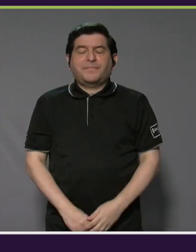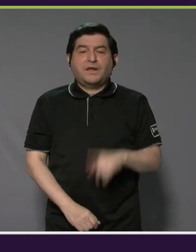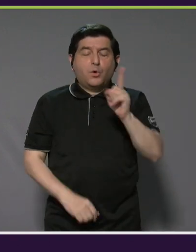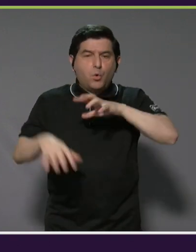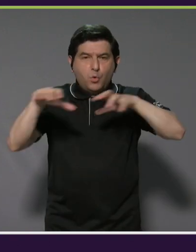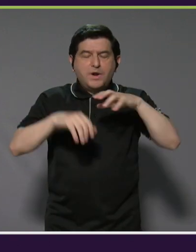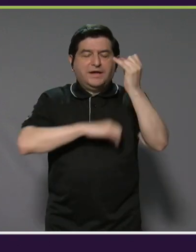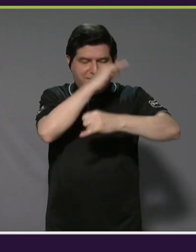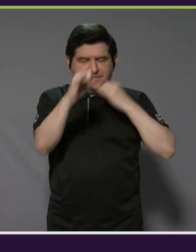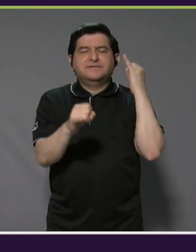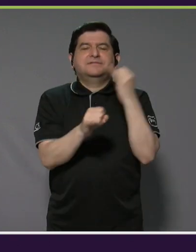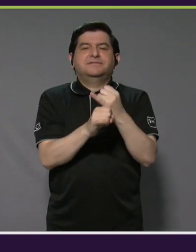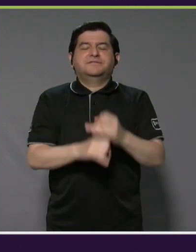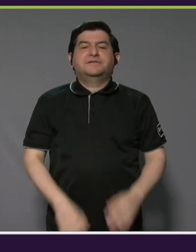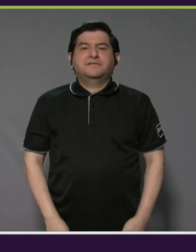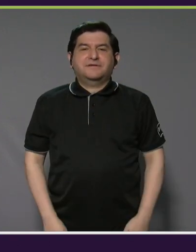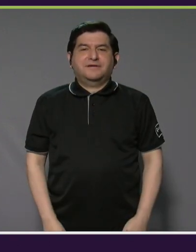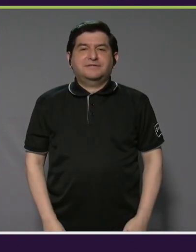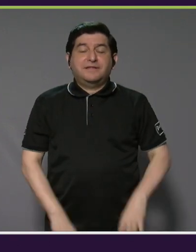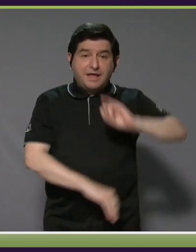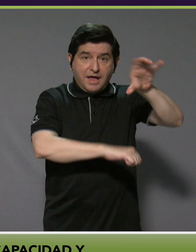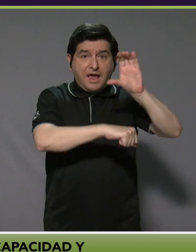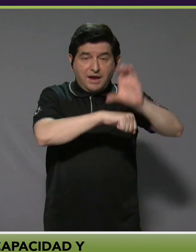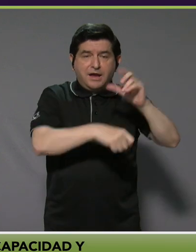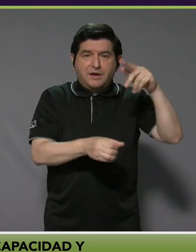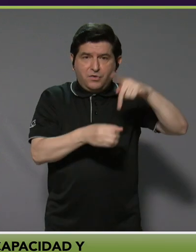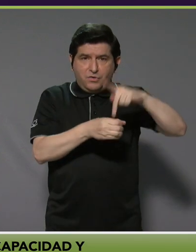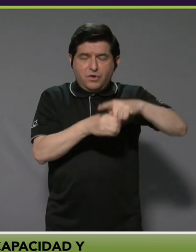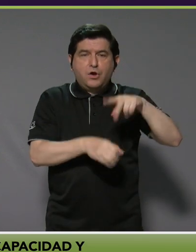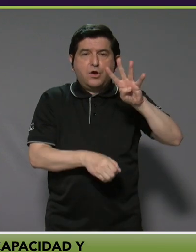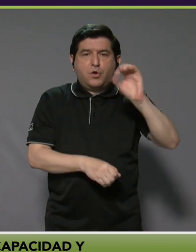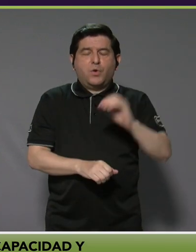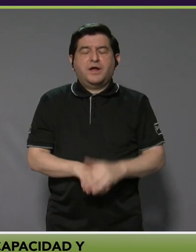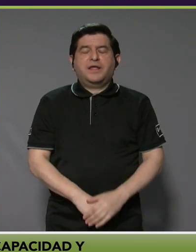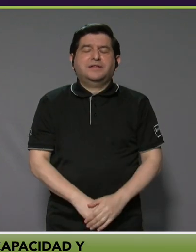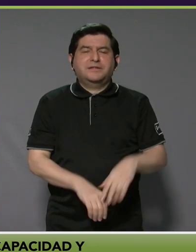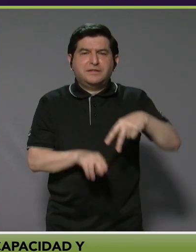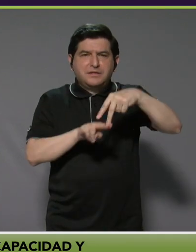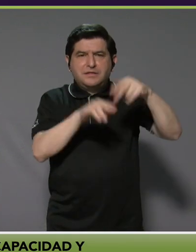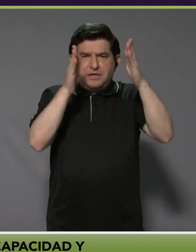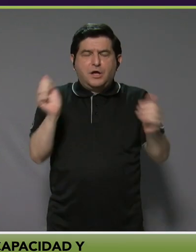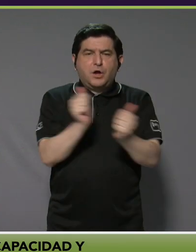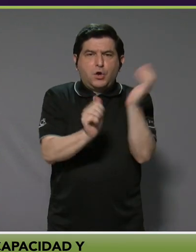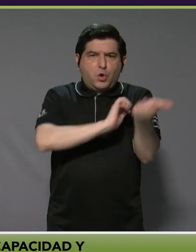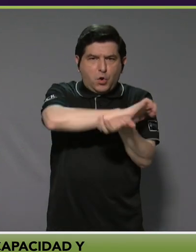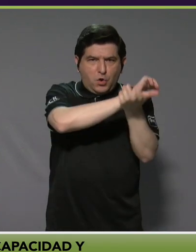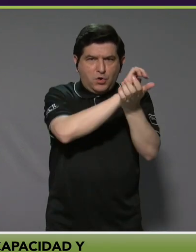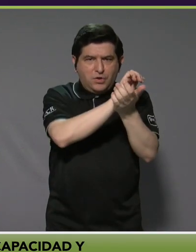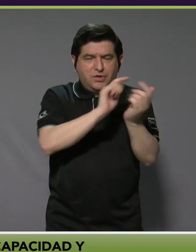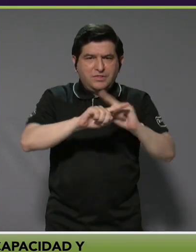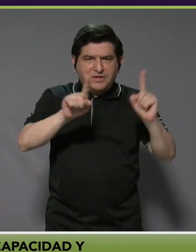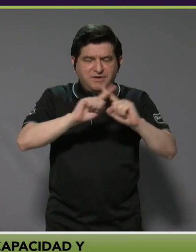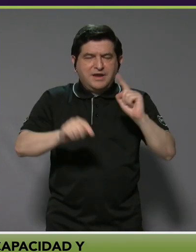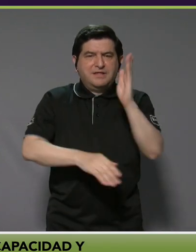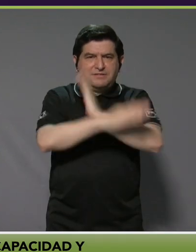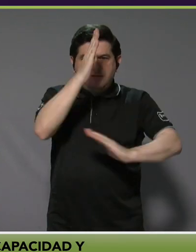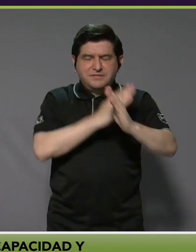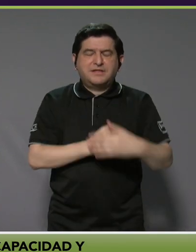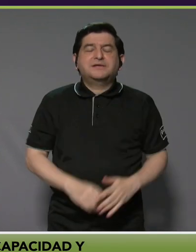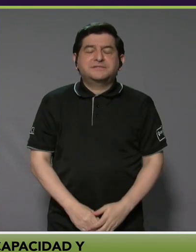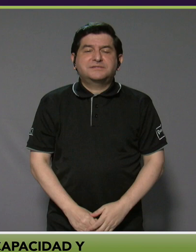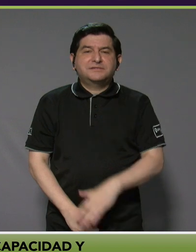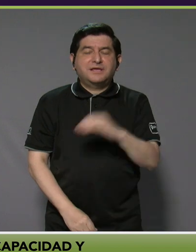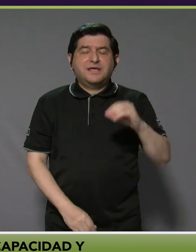un evento internacional. En el evento de Jacó participaron 40 surfistas con discapacidad, mientras que en Boca Barranca hubo 65